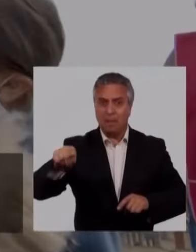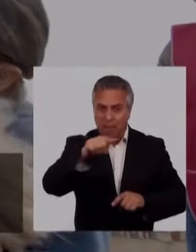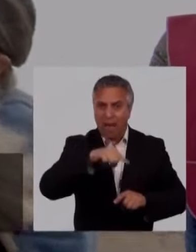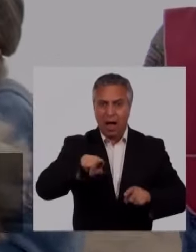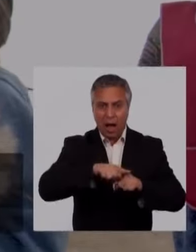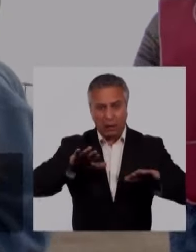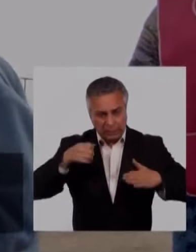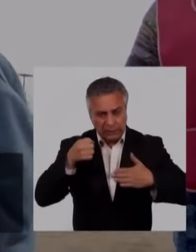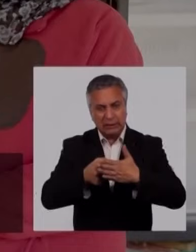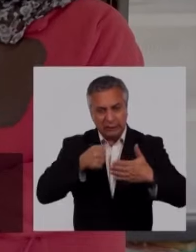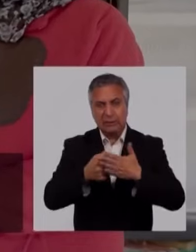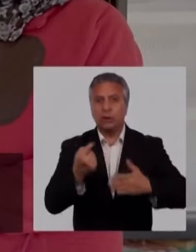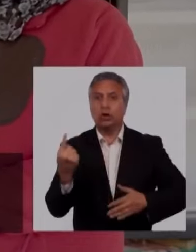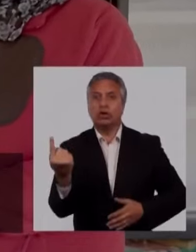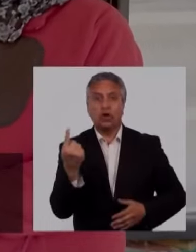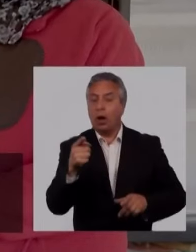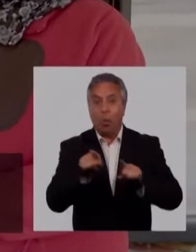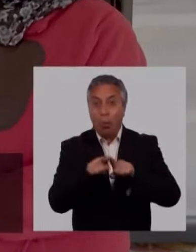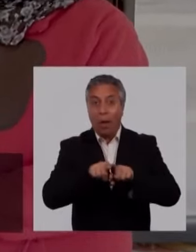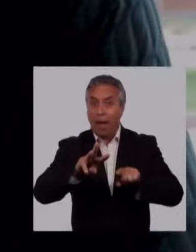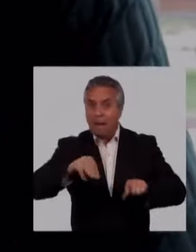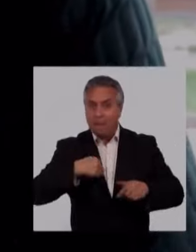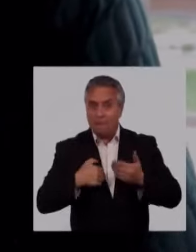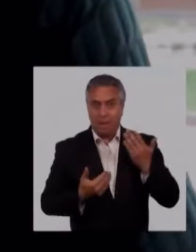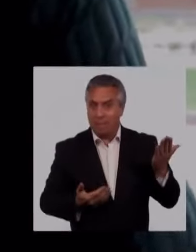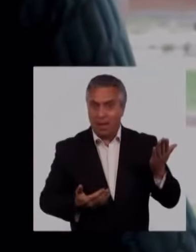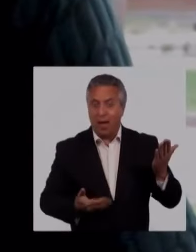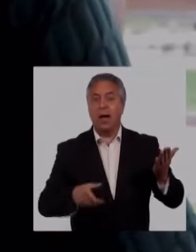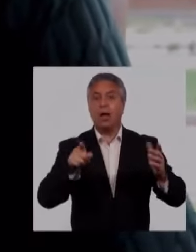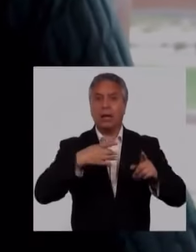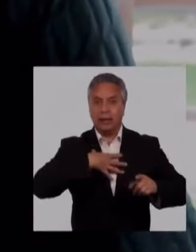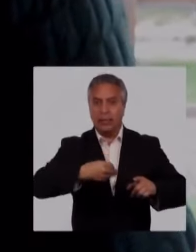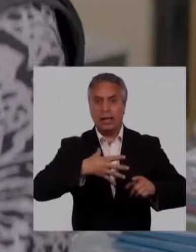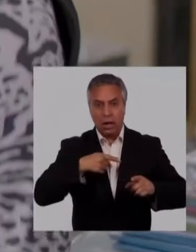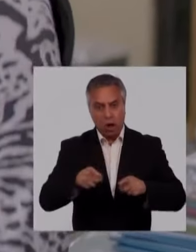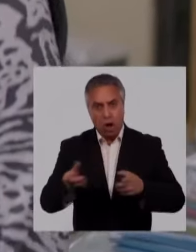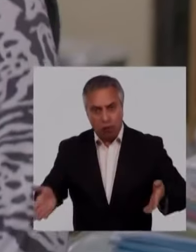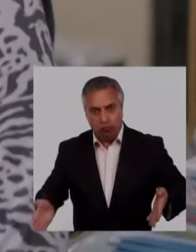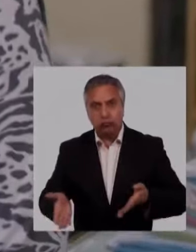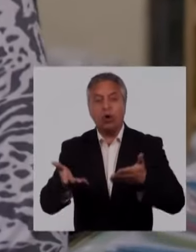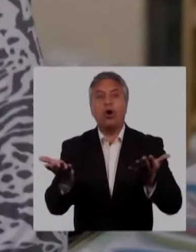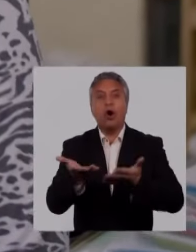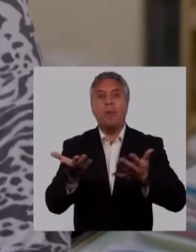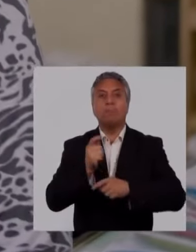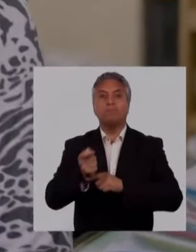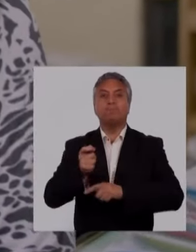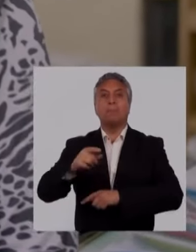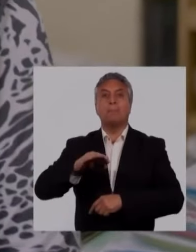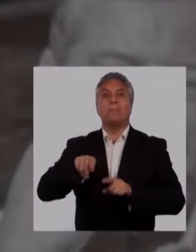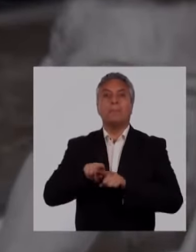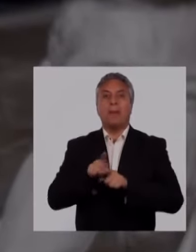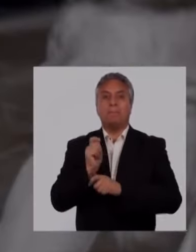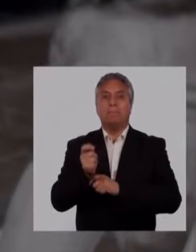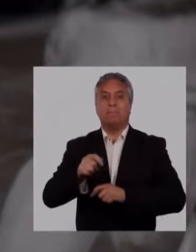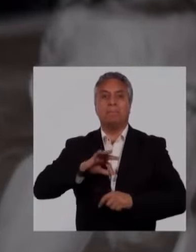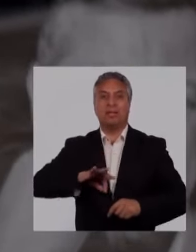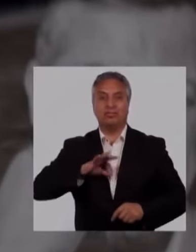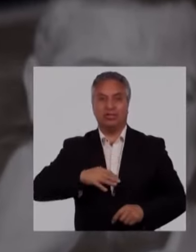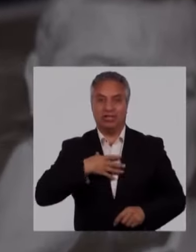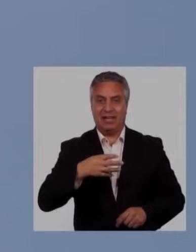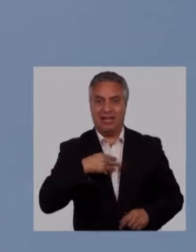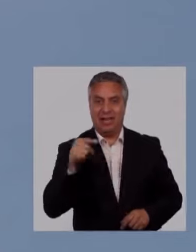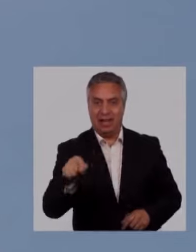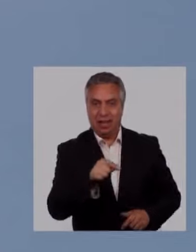por salir adelante solas, como la mía. Y que esperan que el Estado les garantice la pensión a sus hijos. Se trata de aquellos que se aman